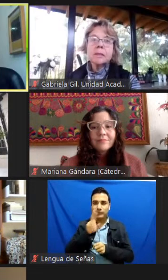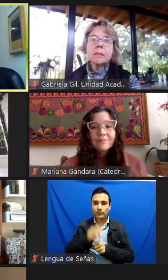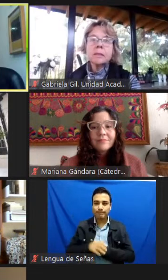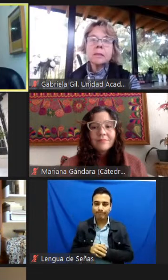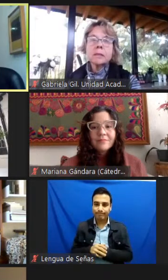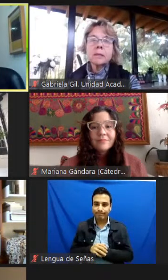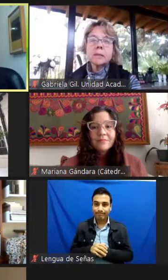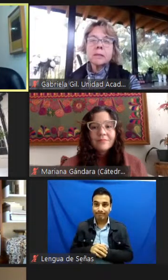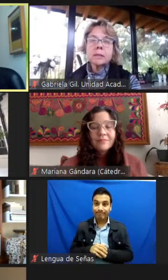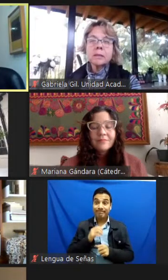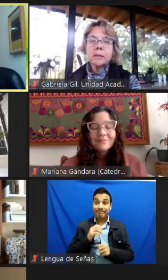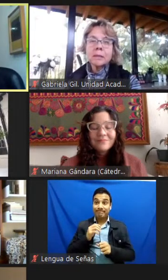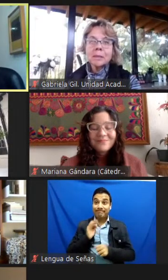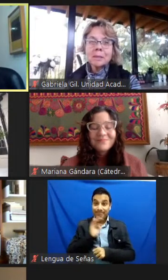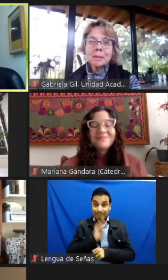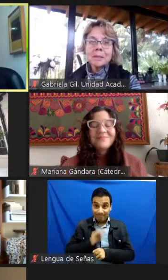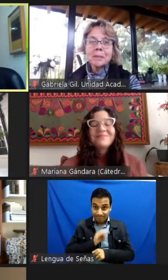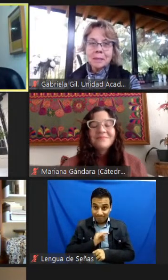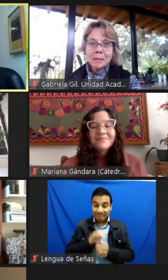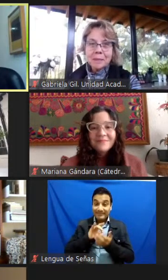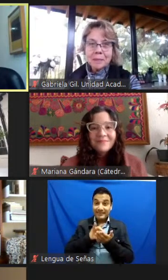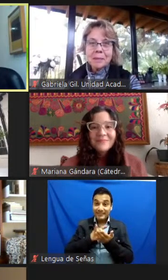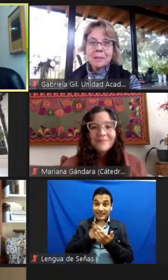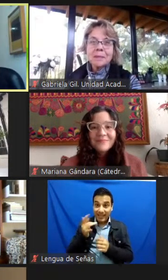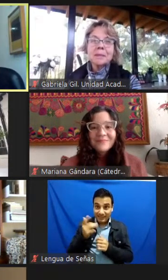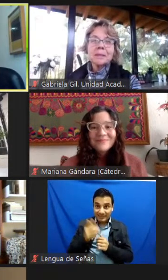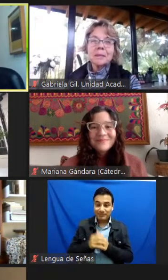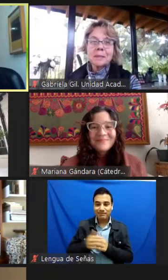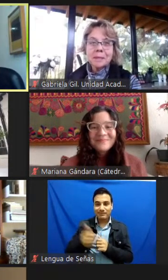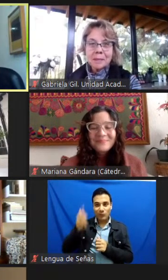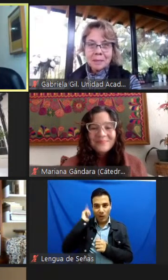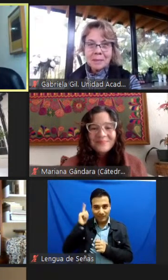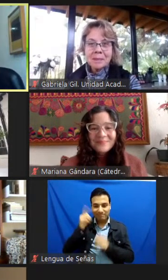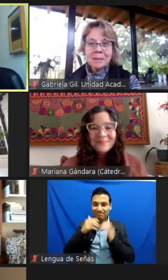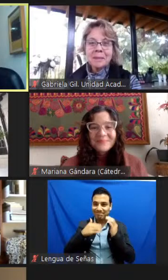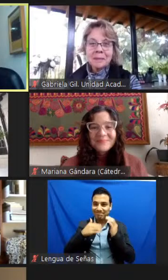Enhorabuena a todos, muchas gracias nuevamente y que sea un éxito.